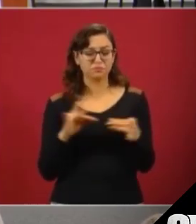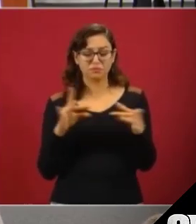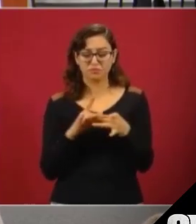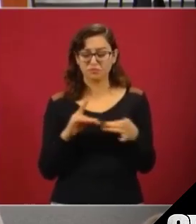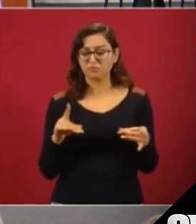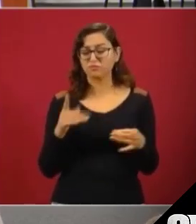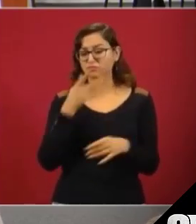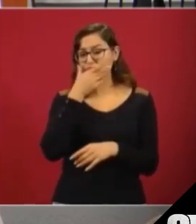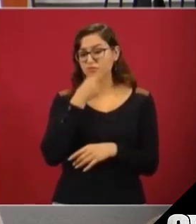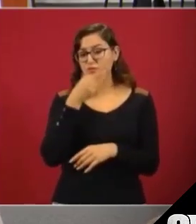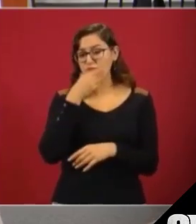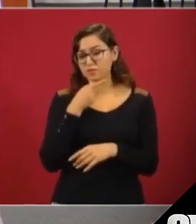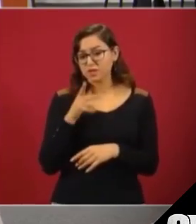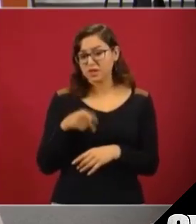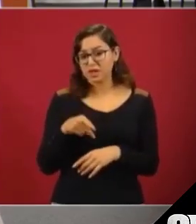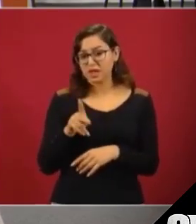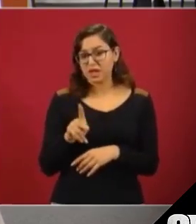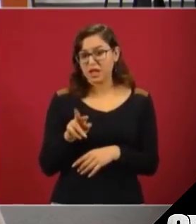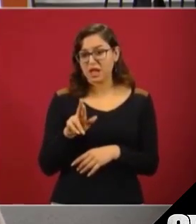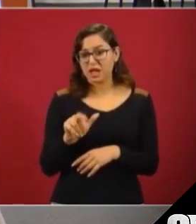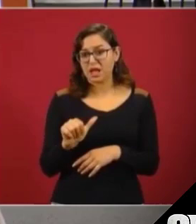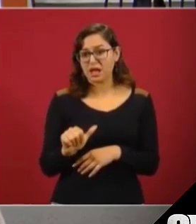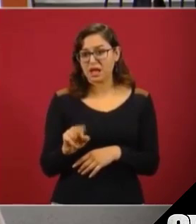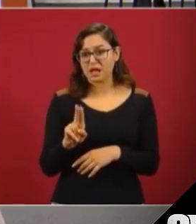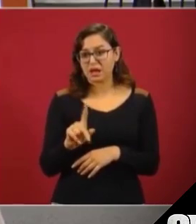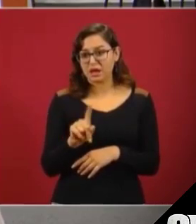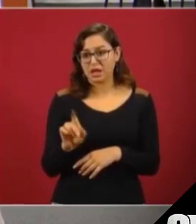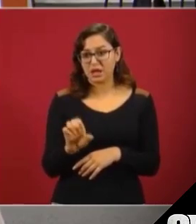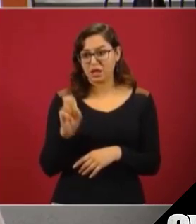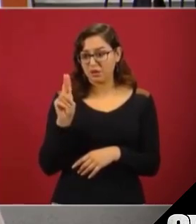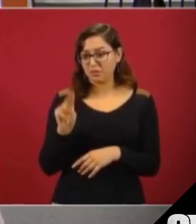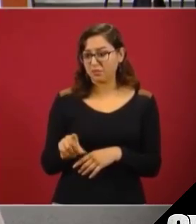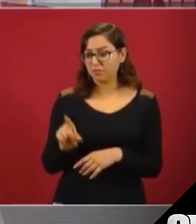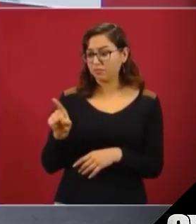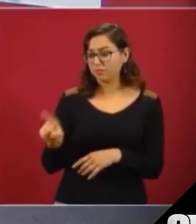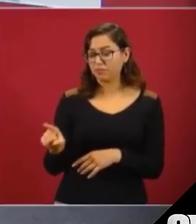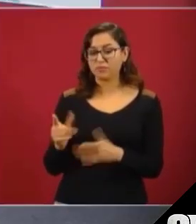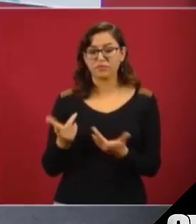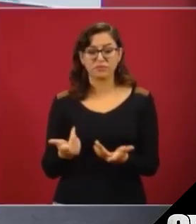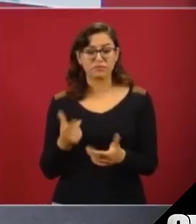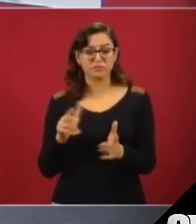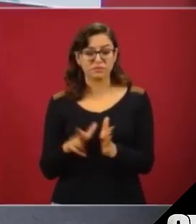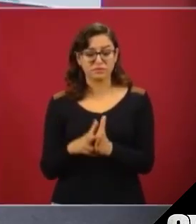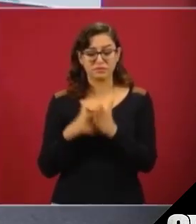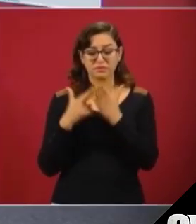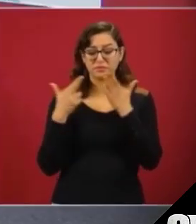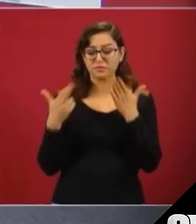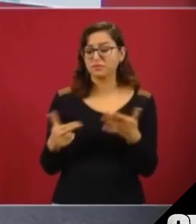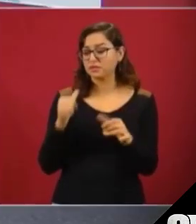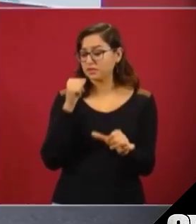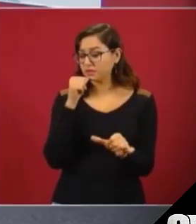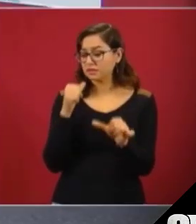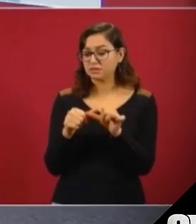Krause, le compraban prácticamente toda la edición,